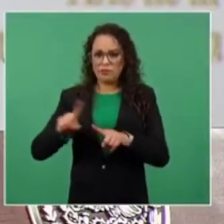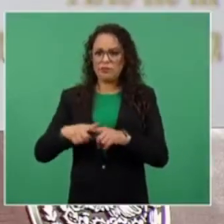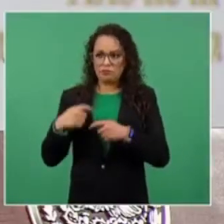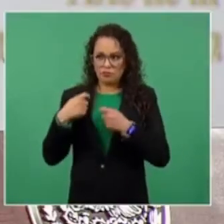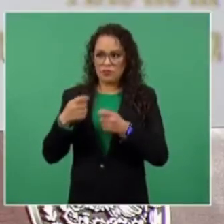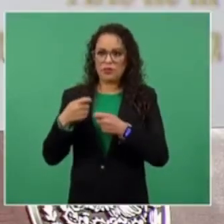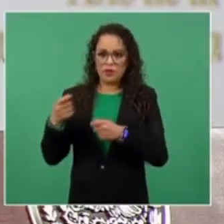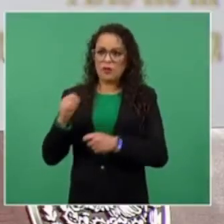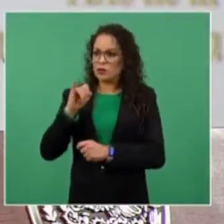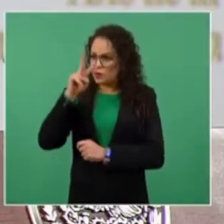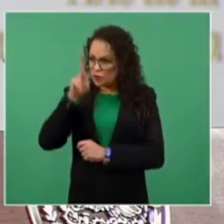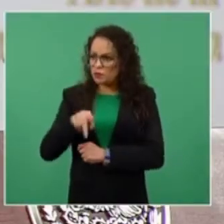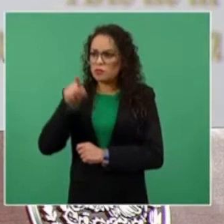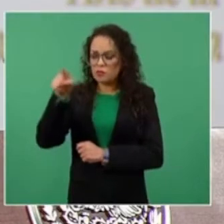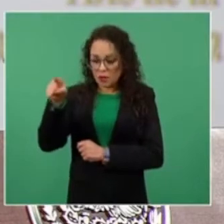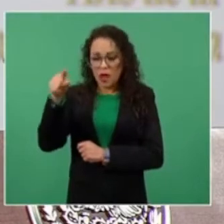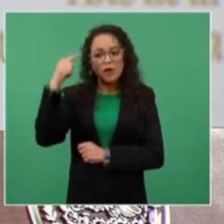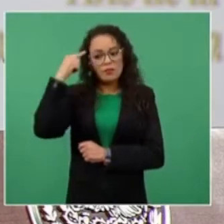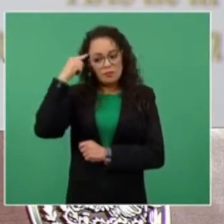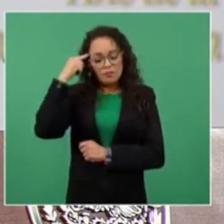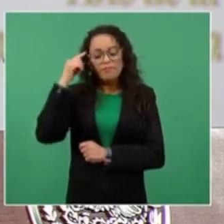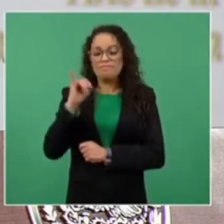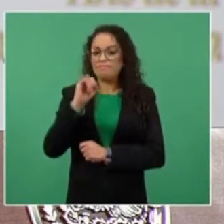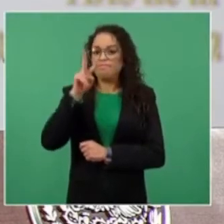llevando a cabo planes de austeridad,